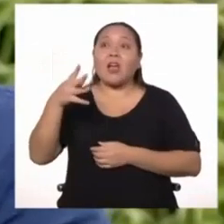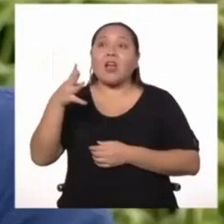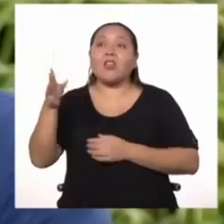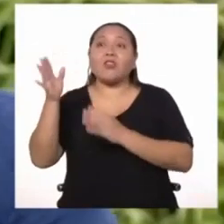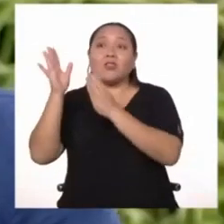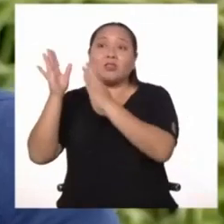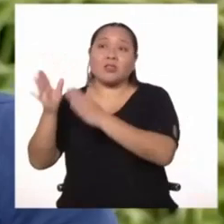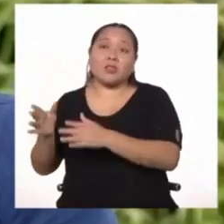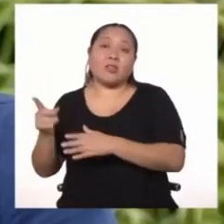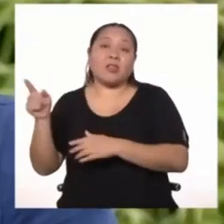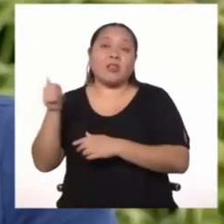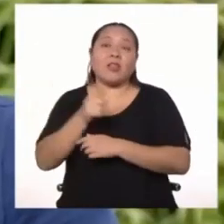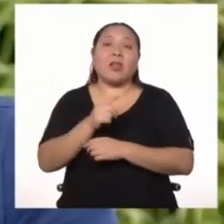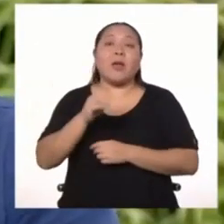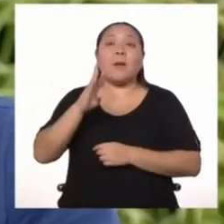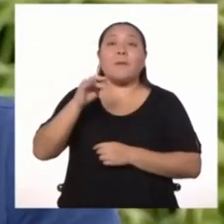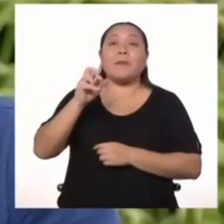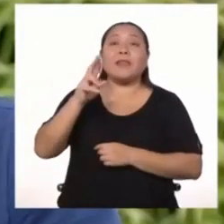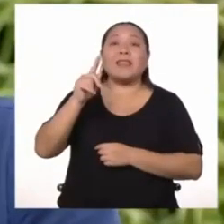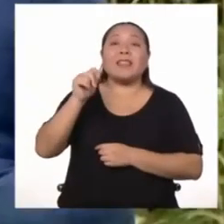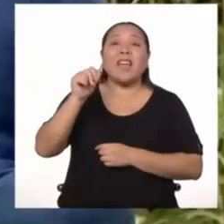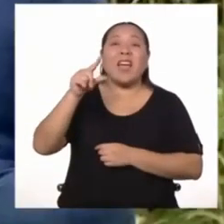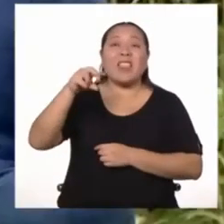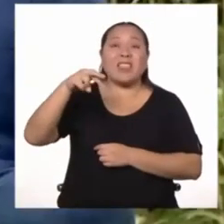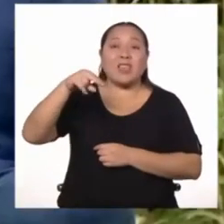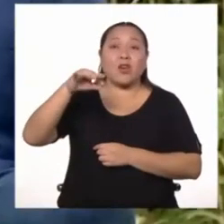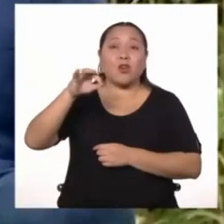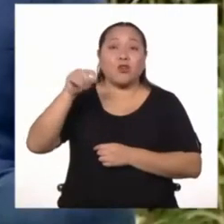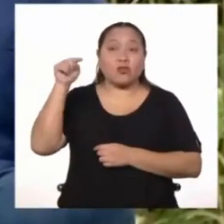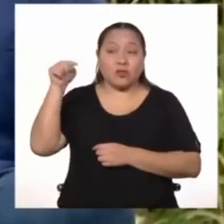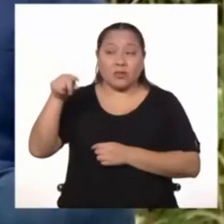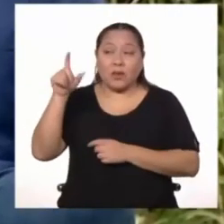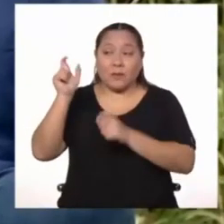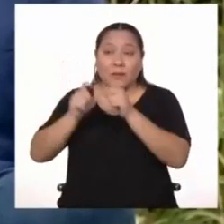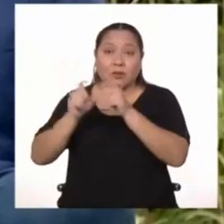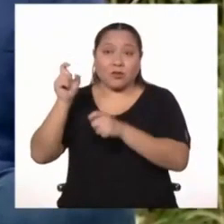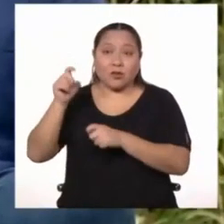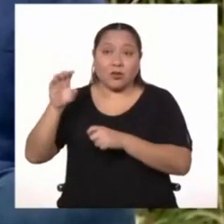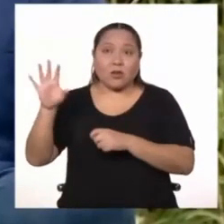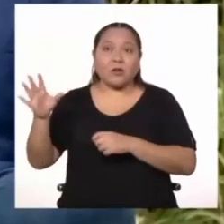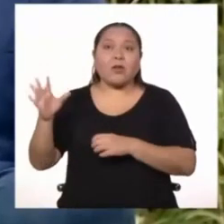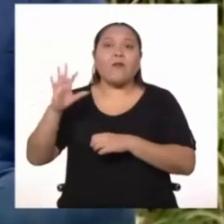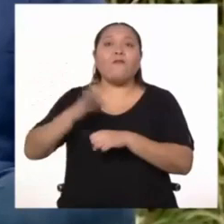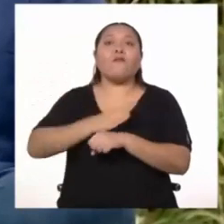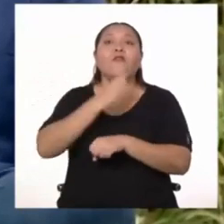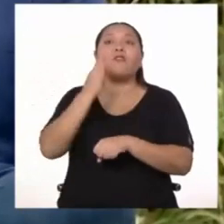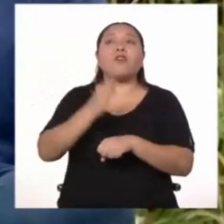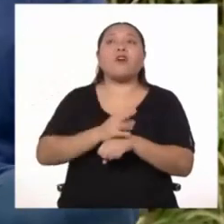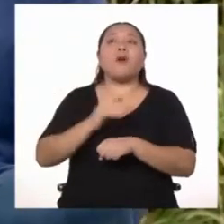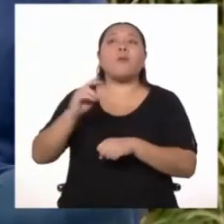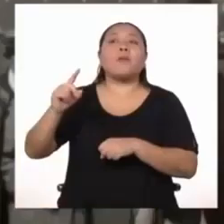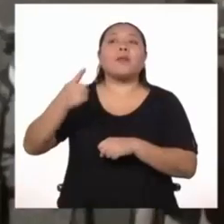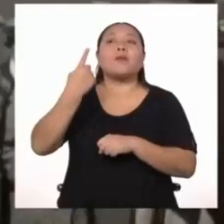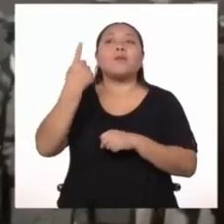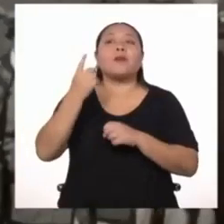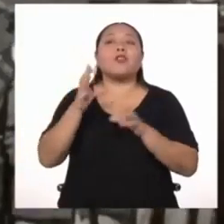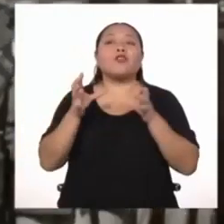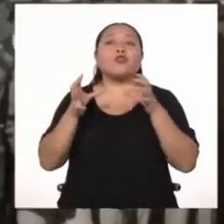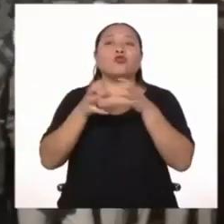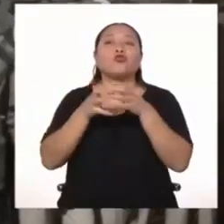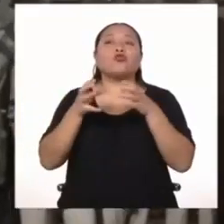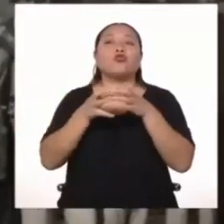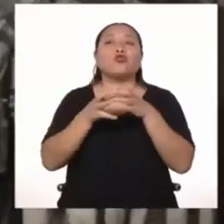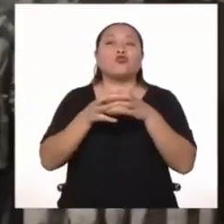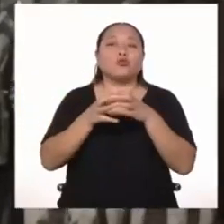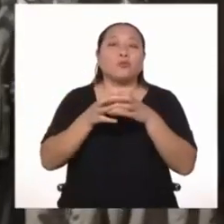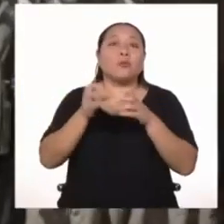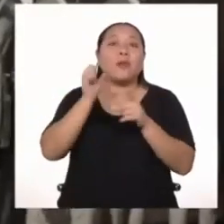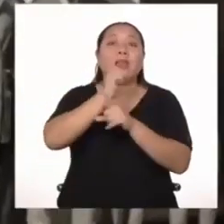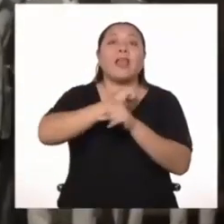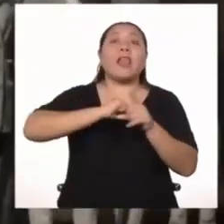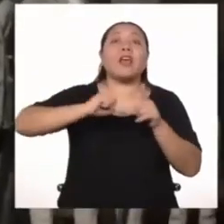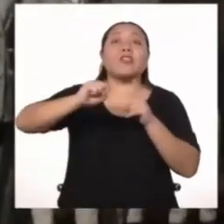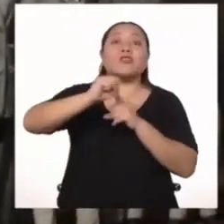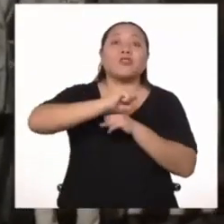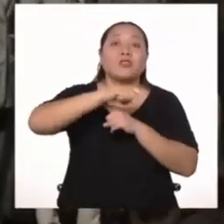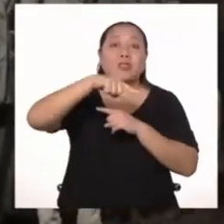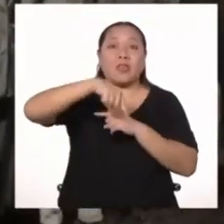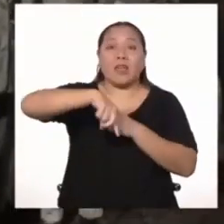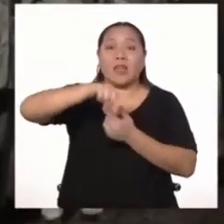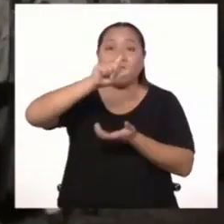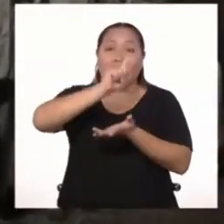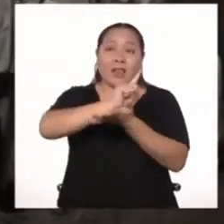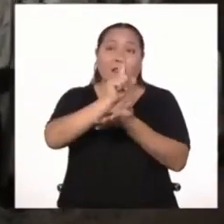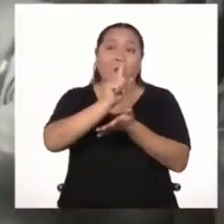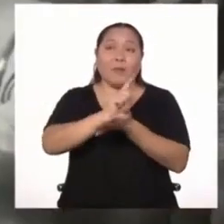en este caso británicos establecidos en el Perú. Estos británicos son los fundadores de los primeros clubes o espacios para la sociedad peruana, o limeña